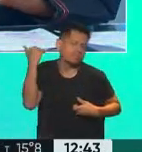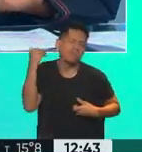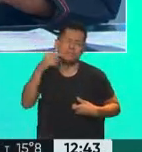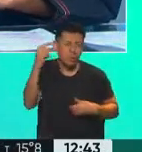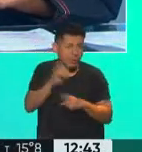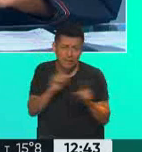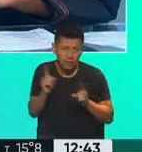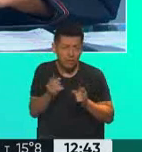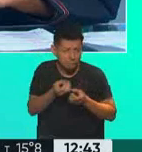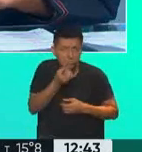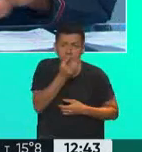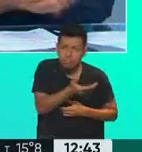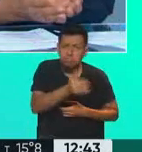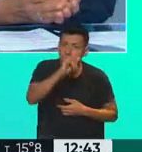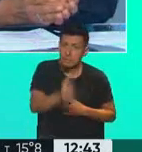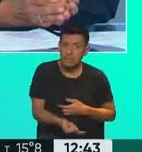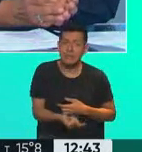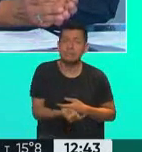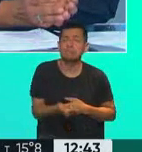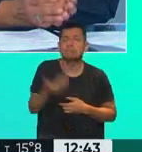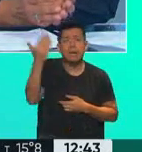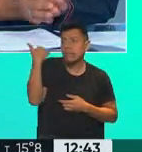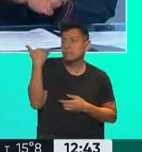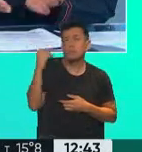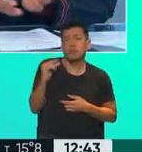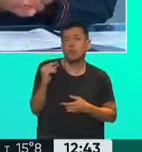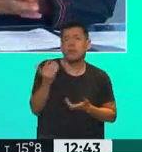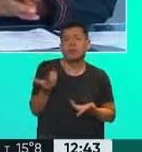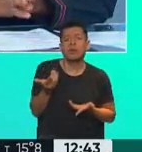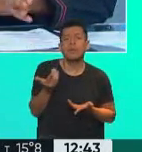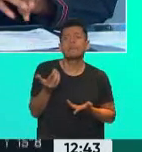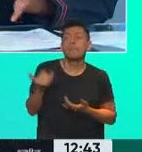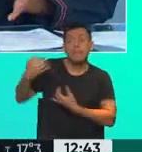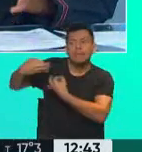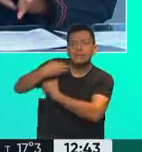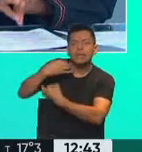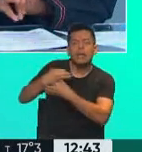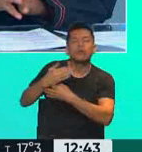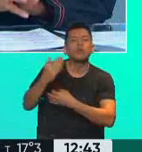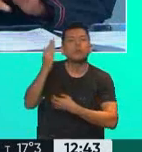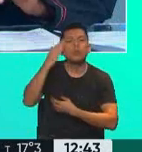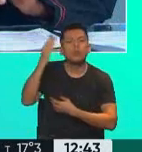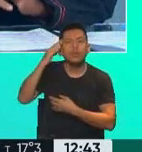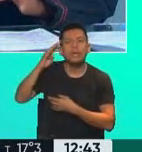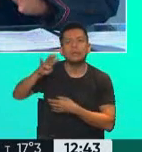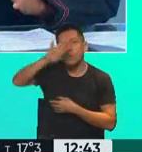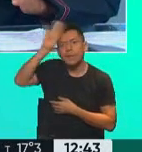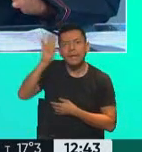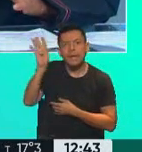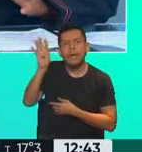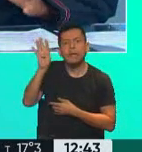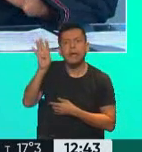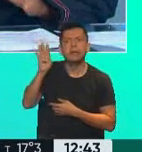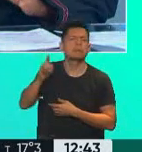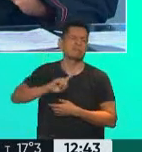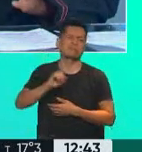vergüenza decirlo y reconocerlo, porque es un pasado reciente. Nos han enseñado que ser de culturas originarias no estaba